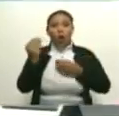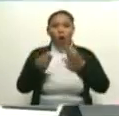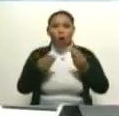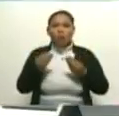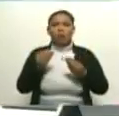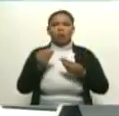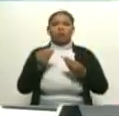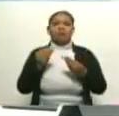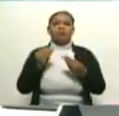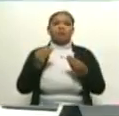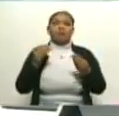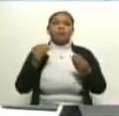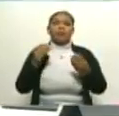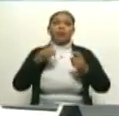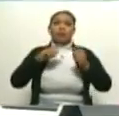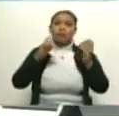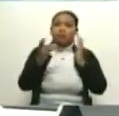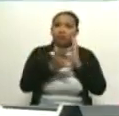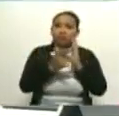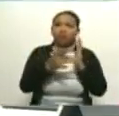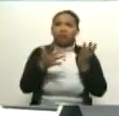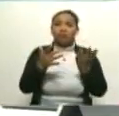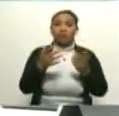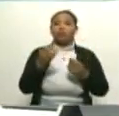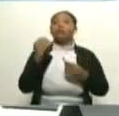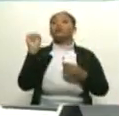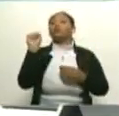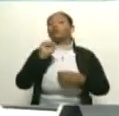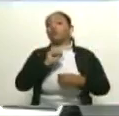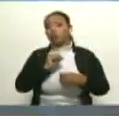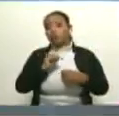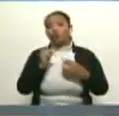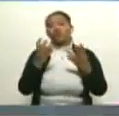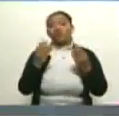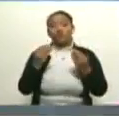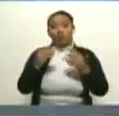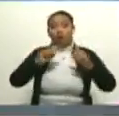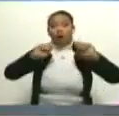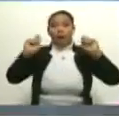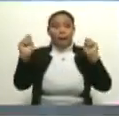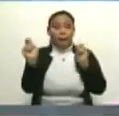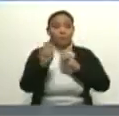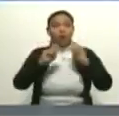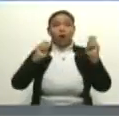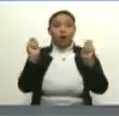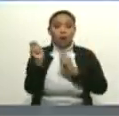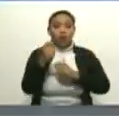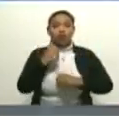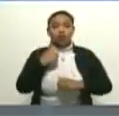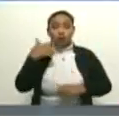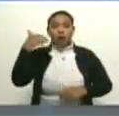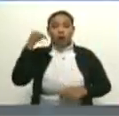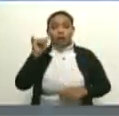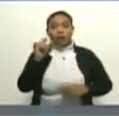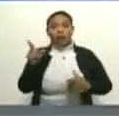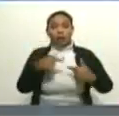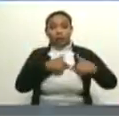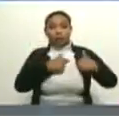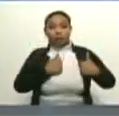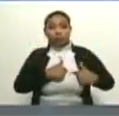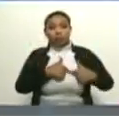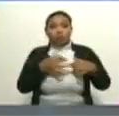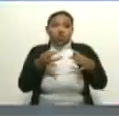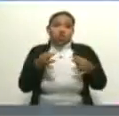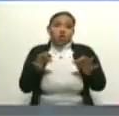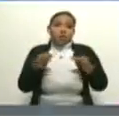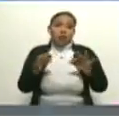tecnología, doctor? Mucho, doctor. ¿Verdad? Mucho. Hemos pasado de los marcapasos sencillos,